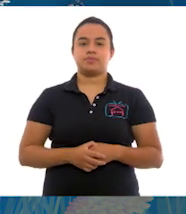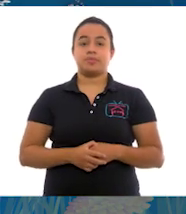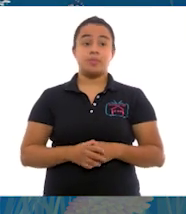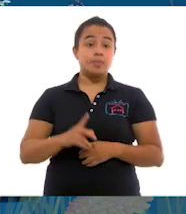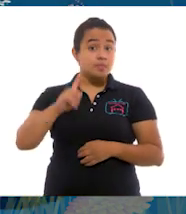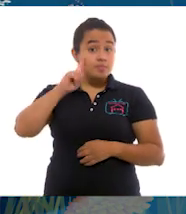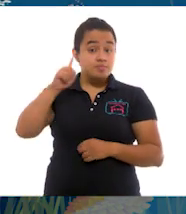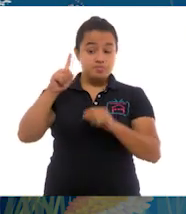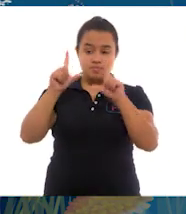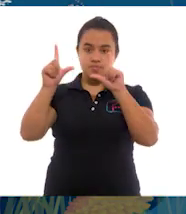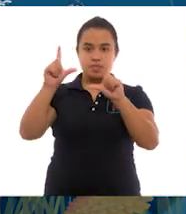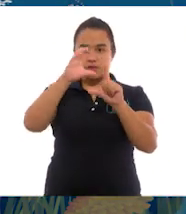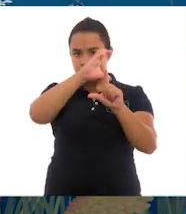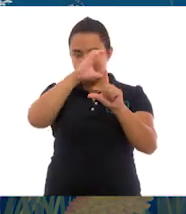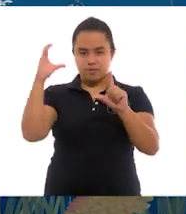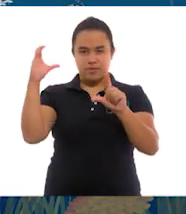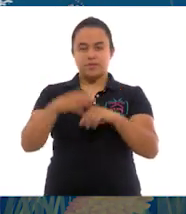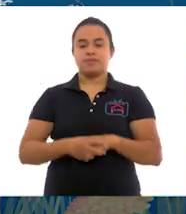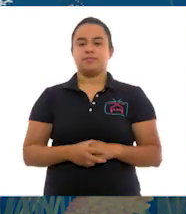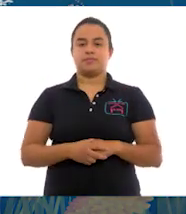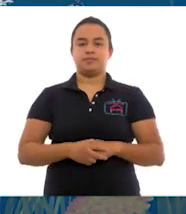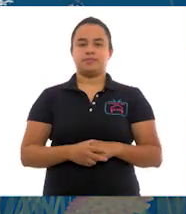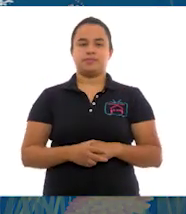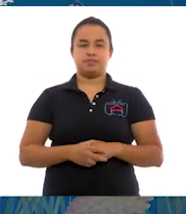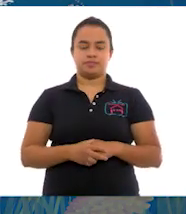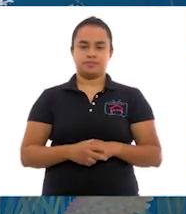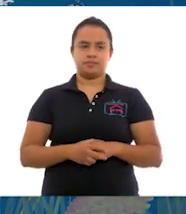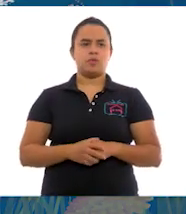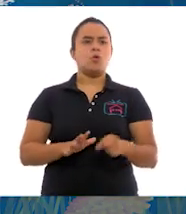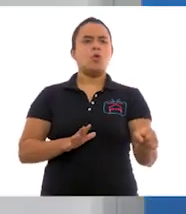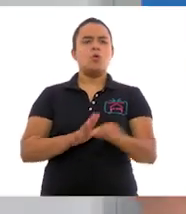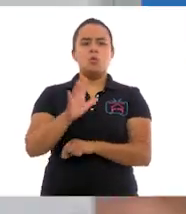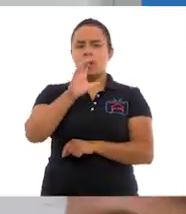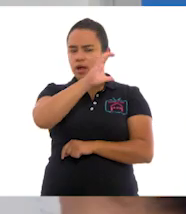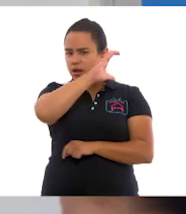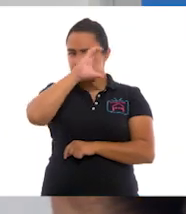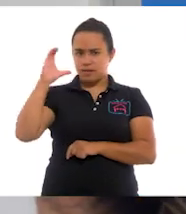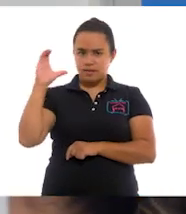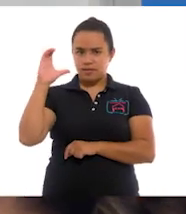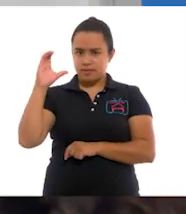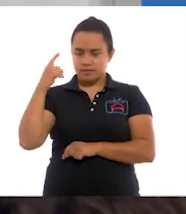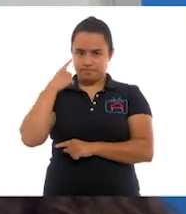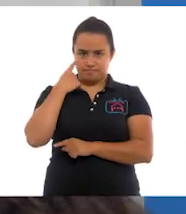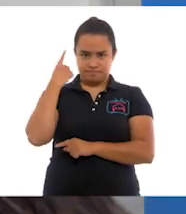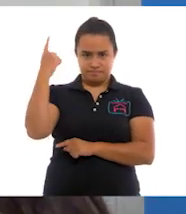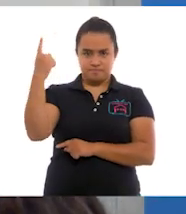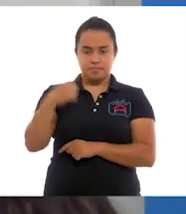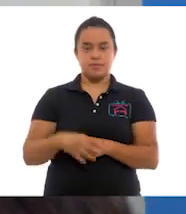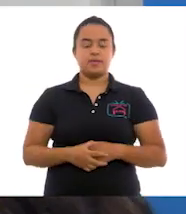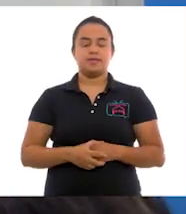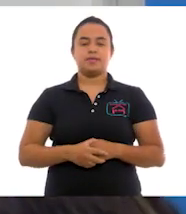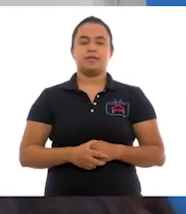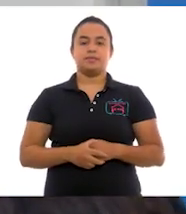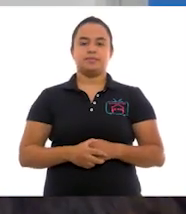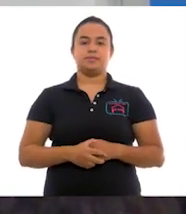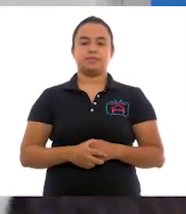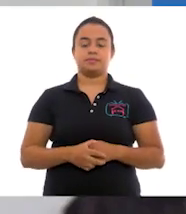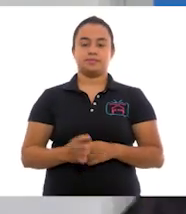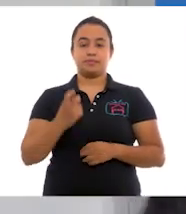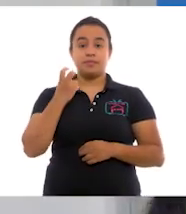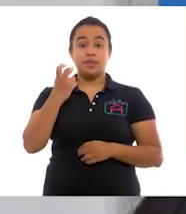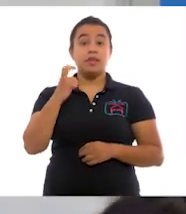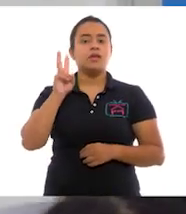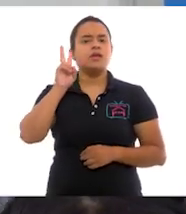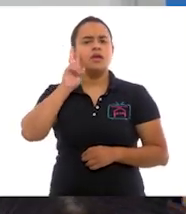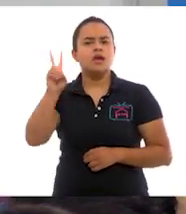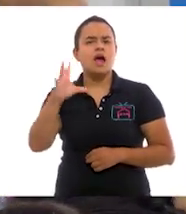viendo la imagen. Sí. ¿Y cuál sería la imagen? Esta de aquí, maestra. Perfecto. Y donde se